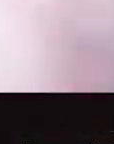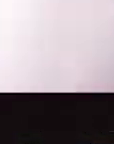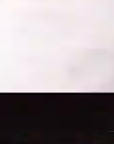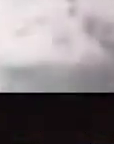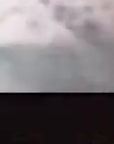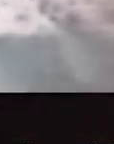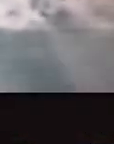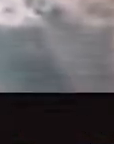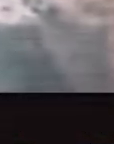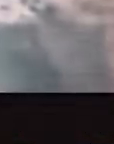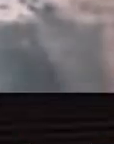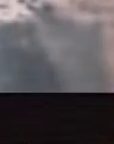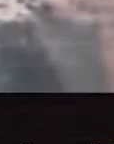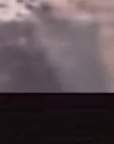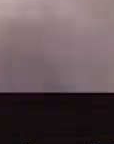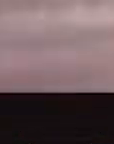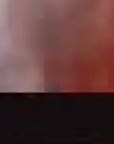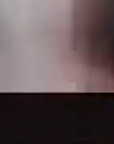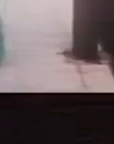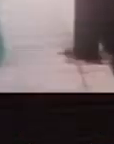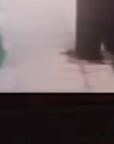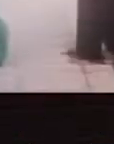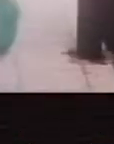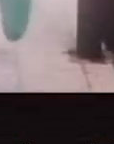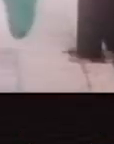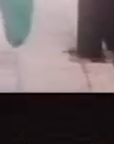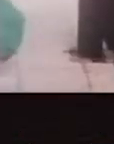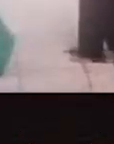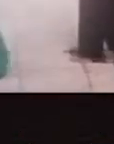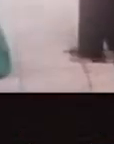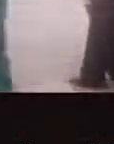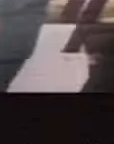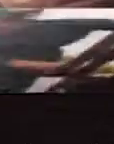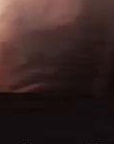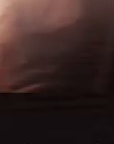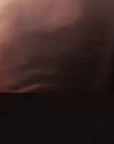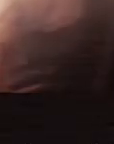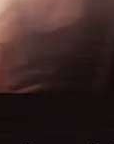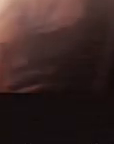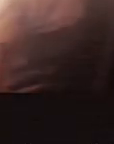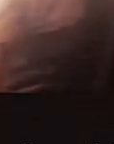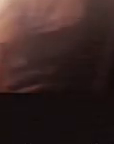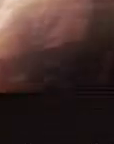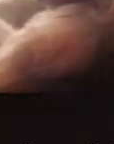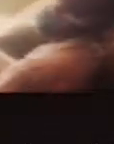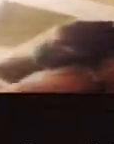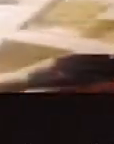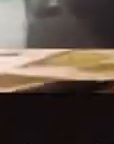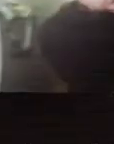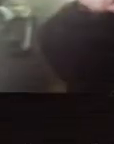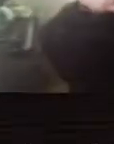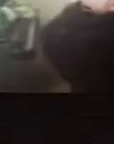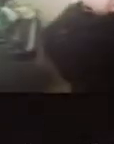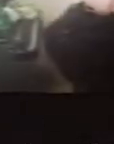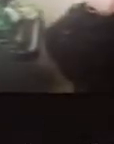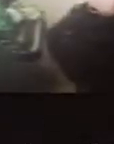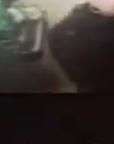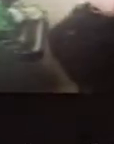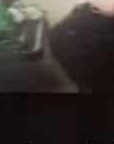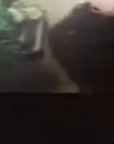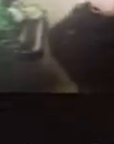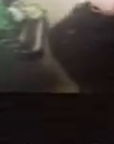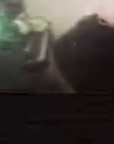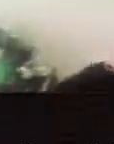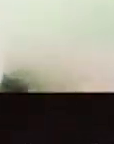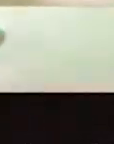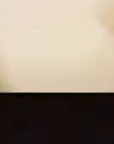Es real y está entre nosotros. Nos toca ser responsables y disciplinados. Ser responsables hoy significa